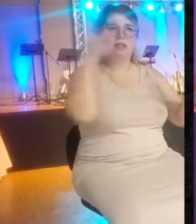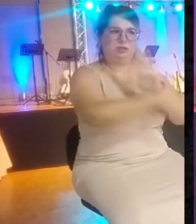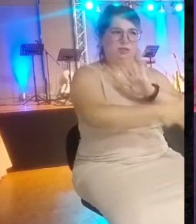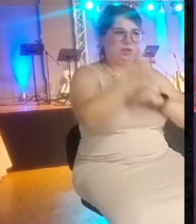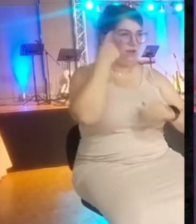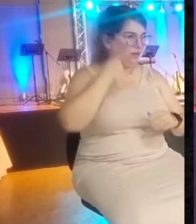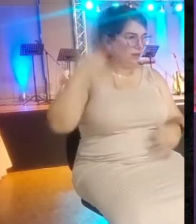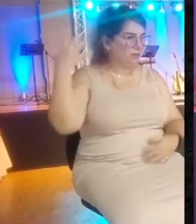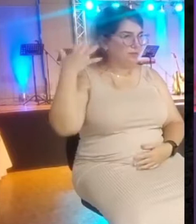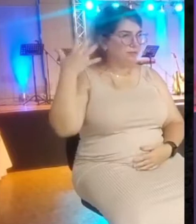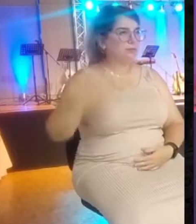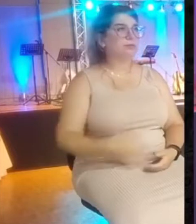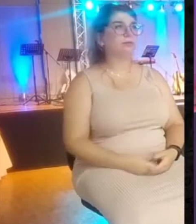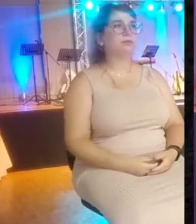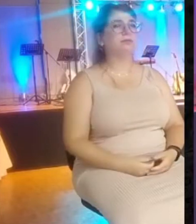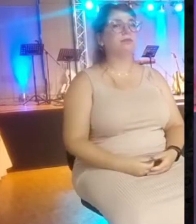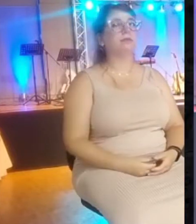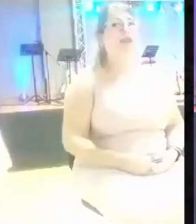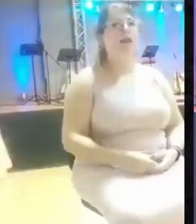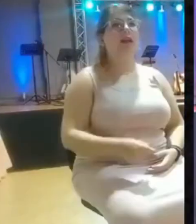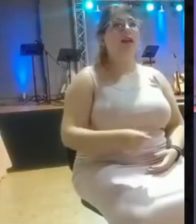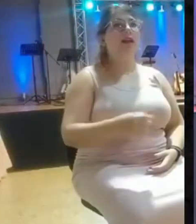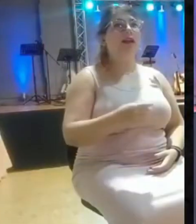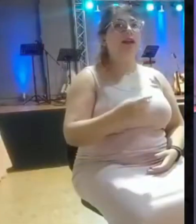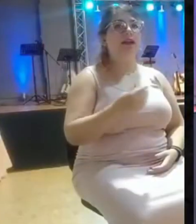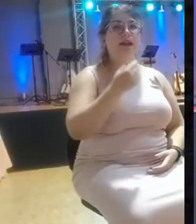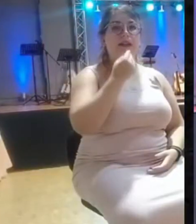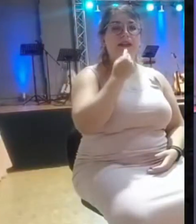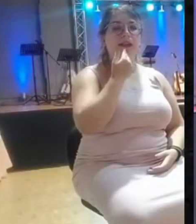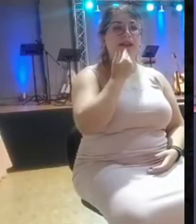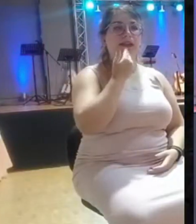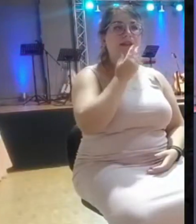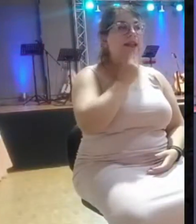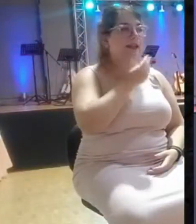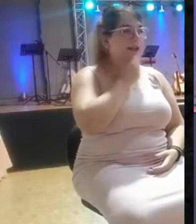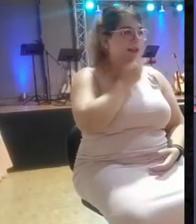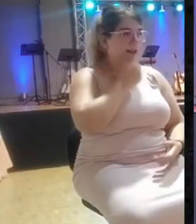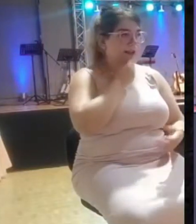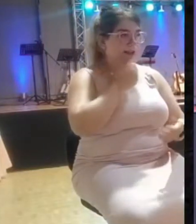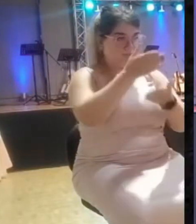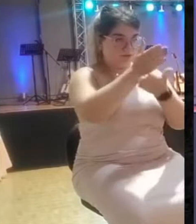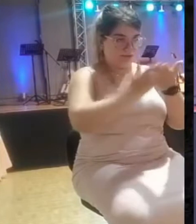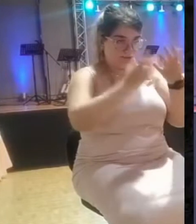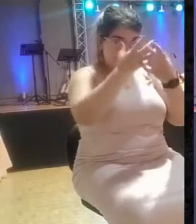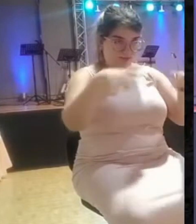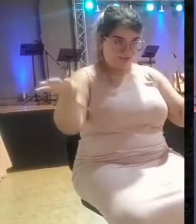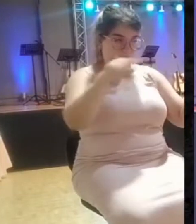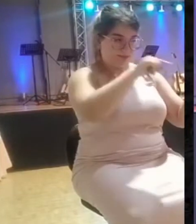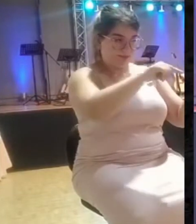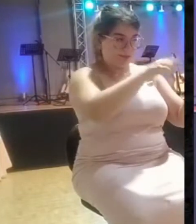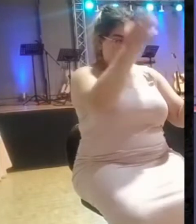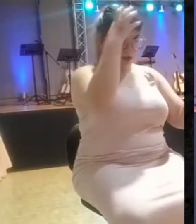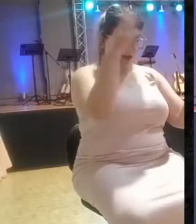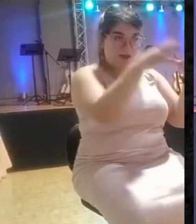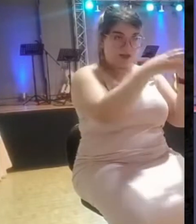Israel se dividió, ¿verdad?, estaba el reino de Judá y el reino